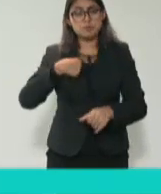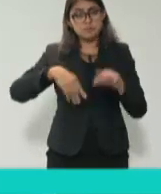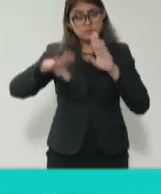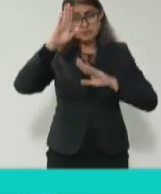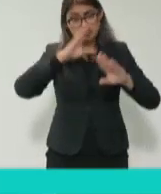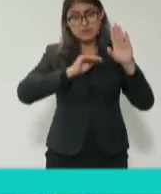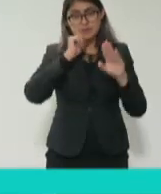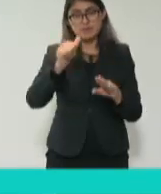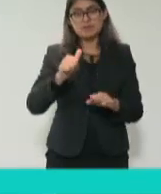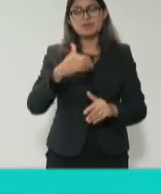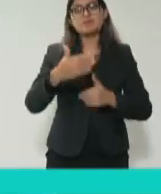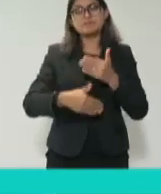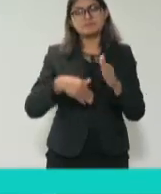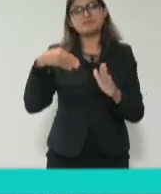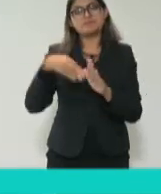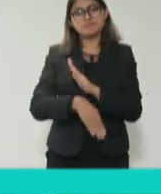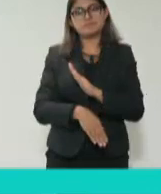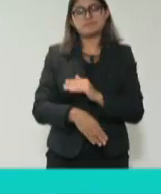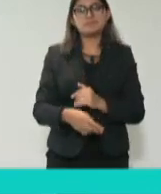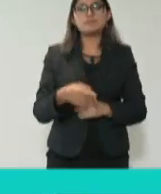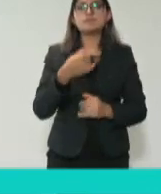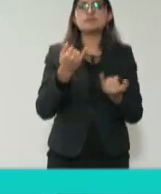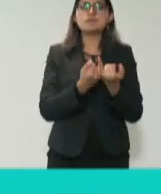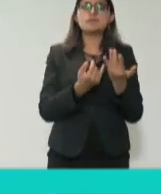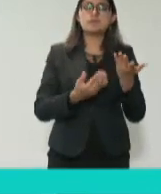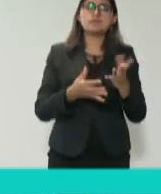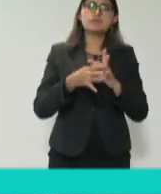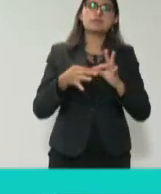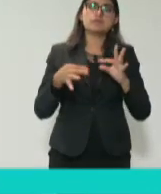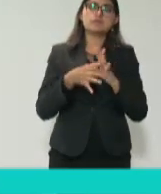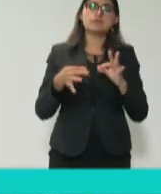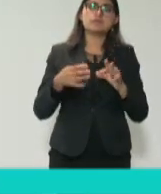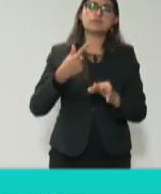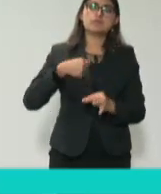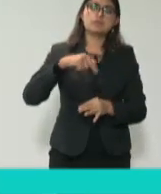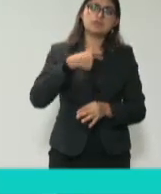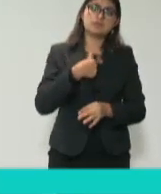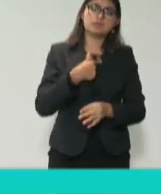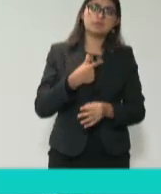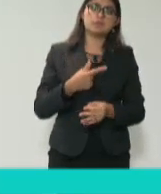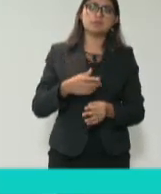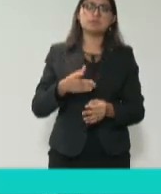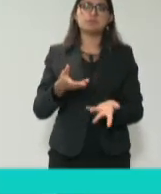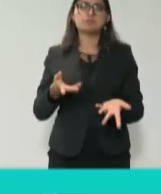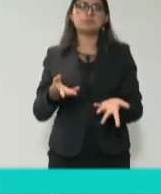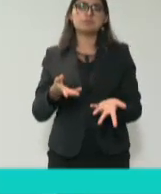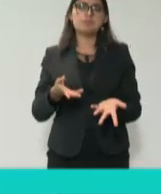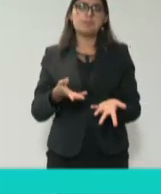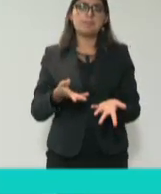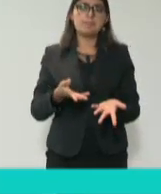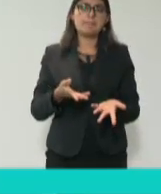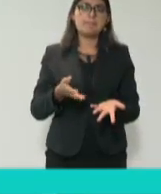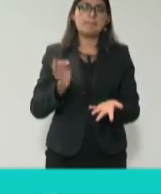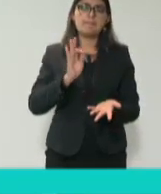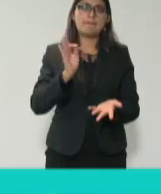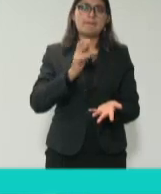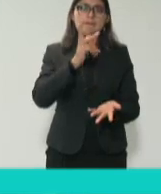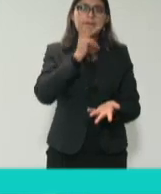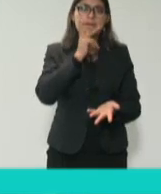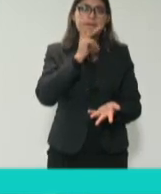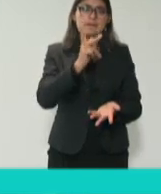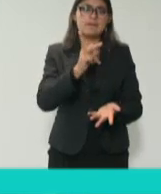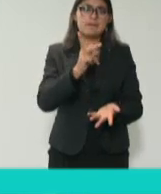por cierto, como ya lo explicaron, pero abajo seguimos trabajando sobre la misma, perdónenme la palabra, pero la misma